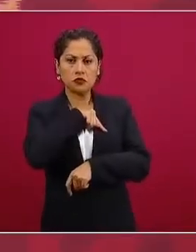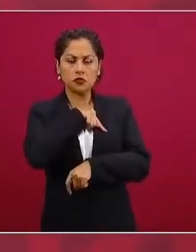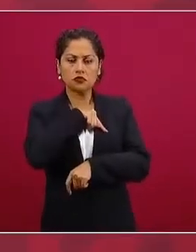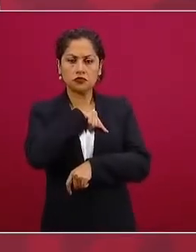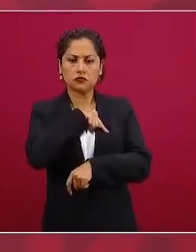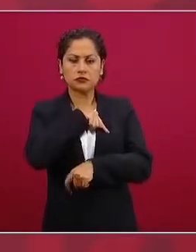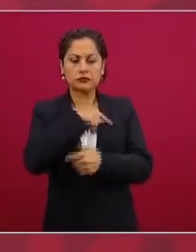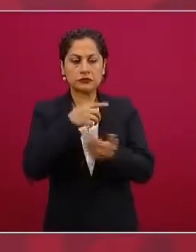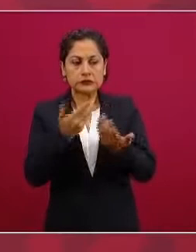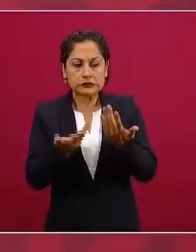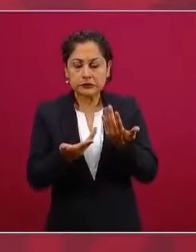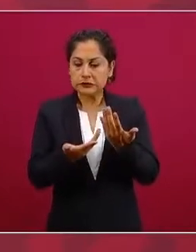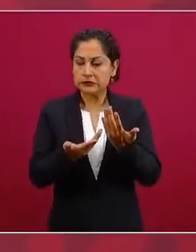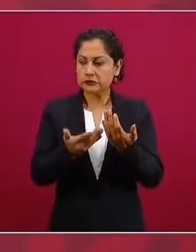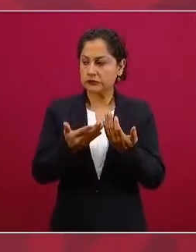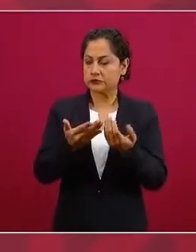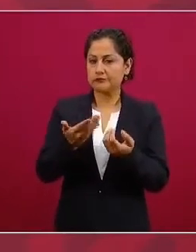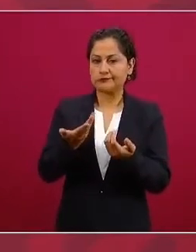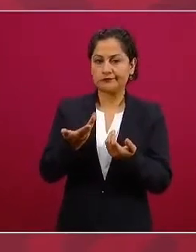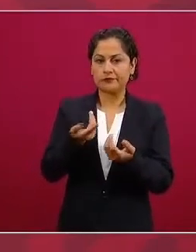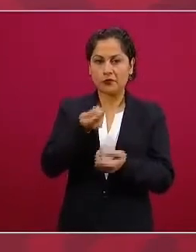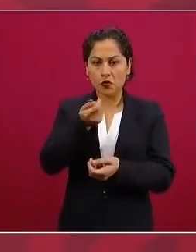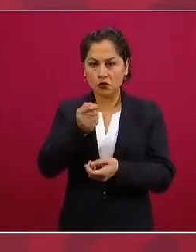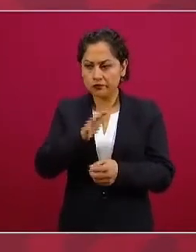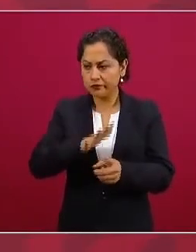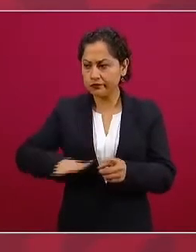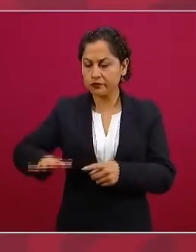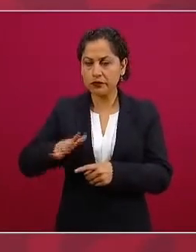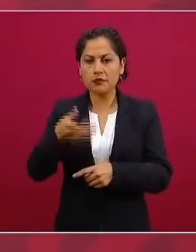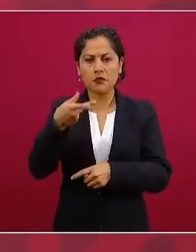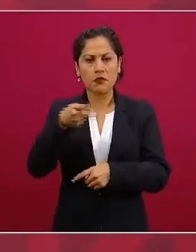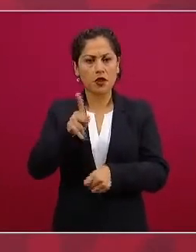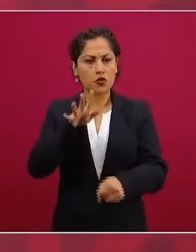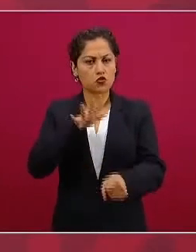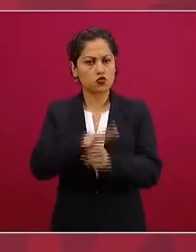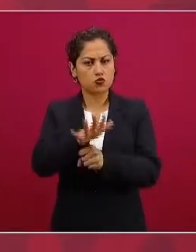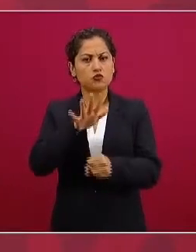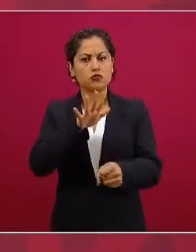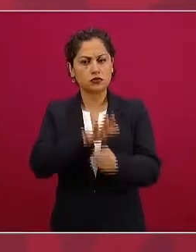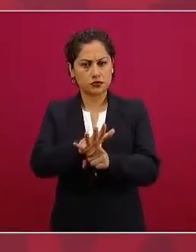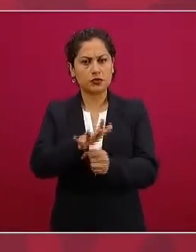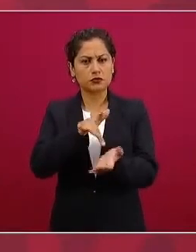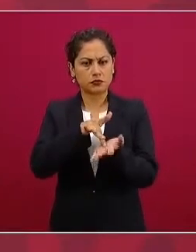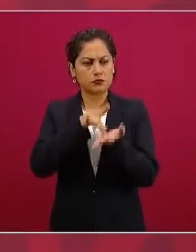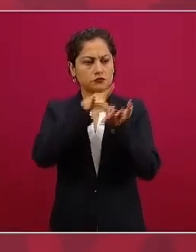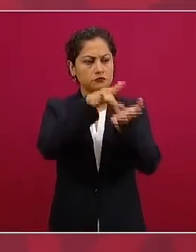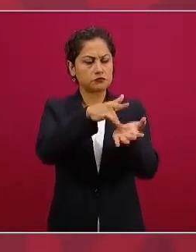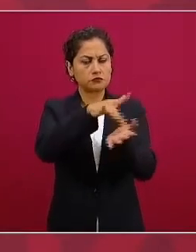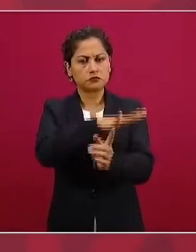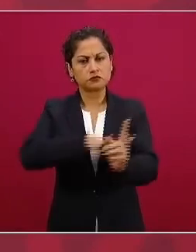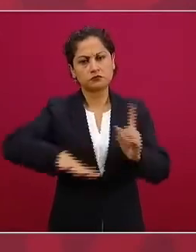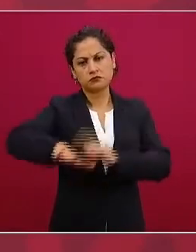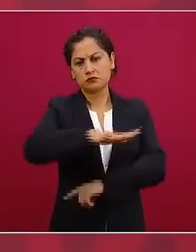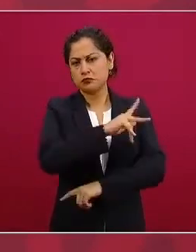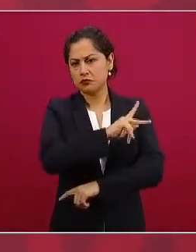no va a faltar apoyo para la mayoría del pueblo